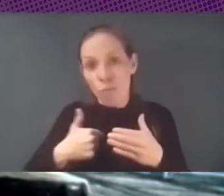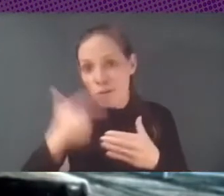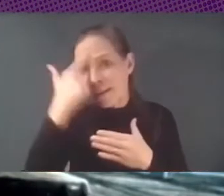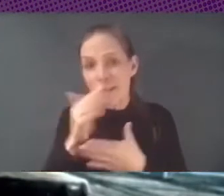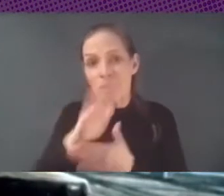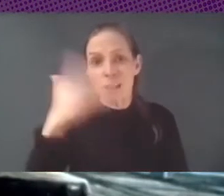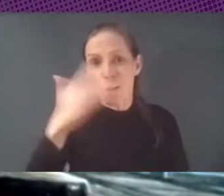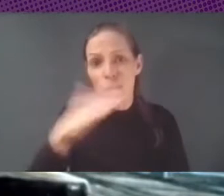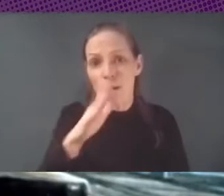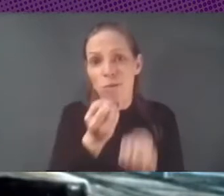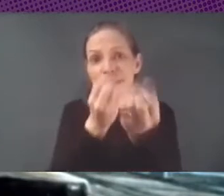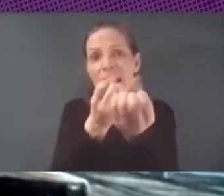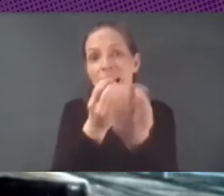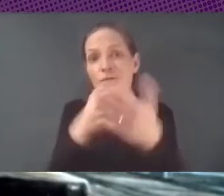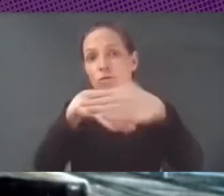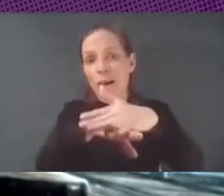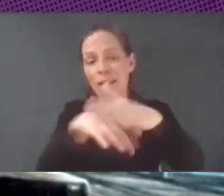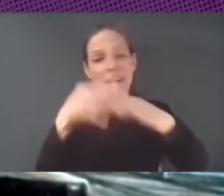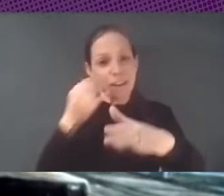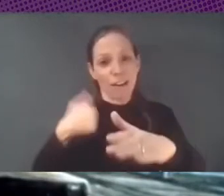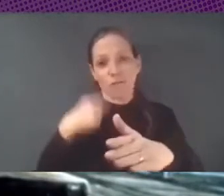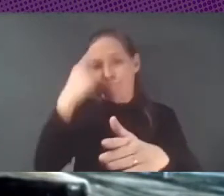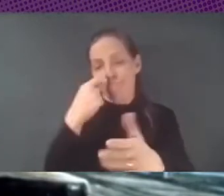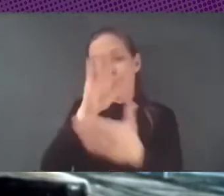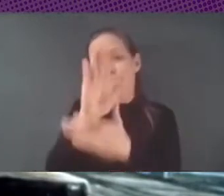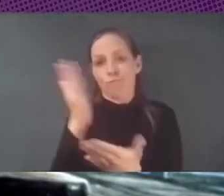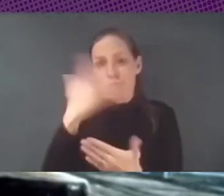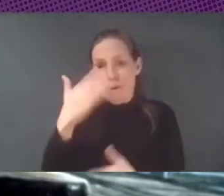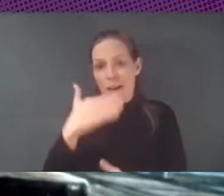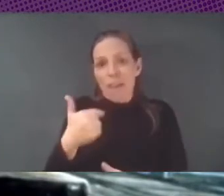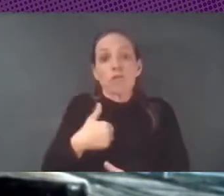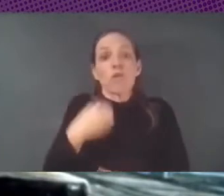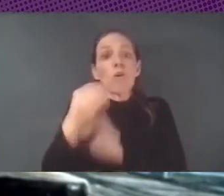no pueden tener policies para ellos, o no están representados porque no están contados?